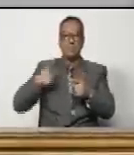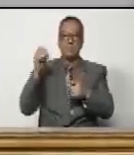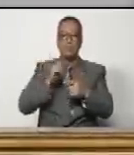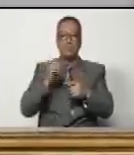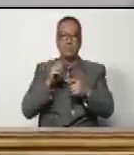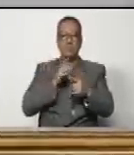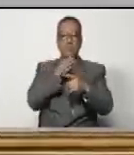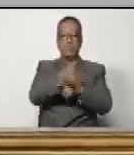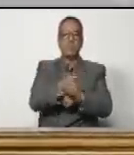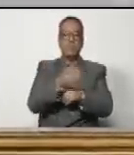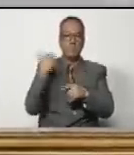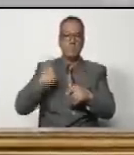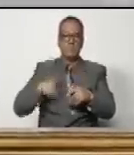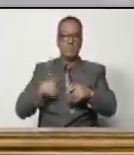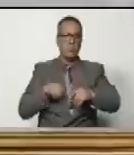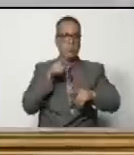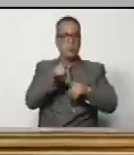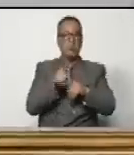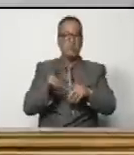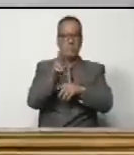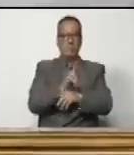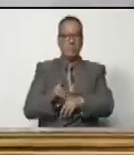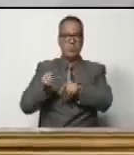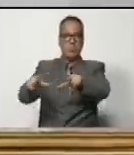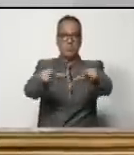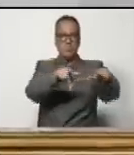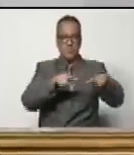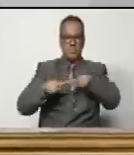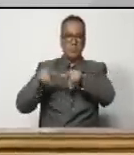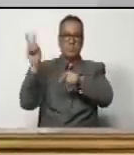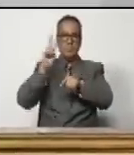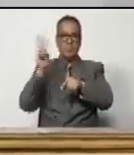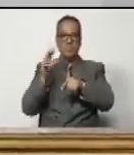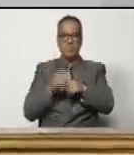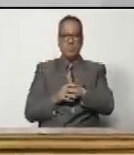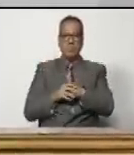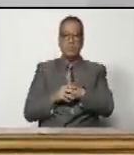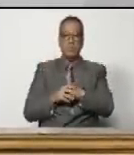o se dirija a Argentina, que utilice el espacio aéreo venezolano.